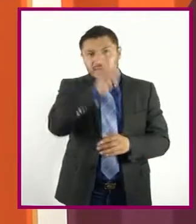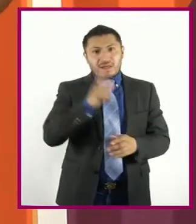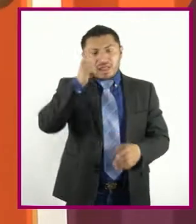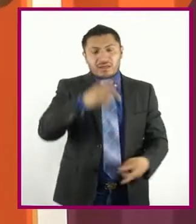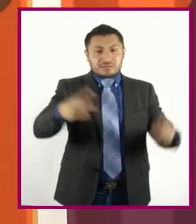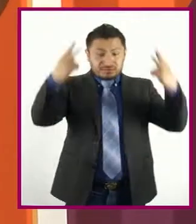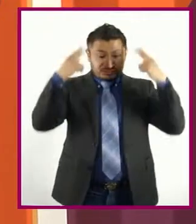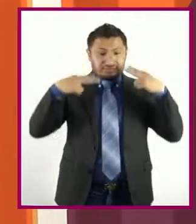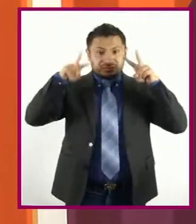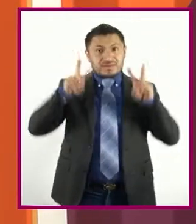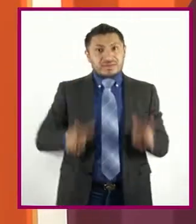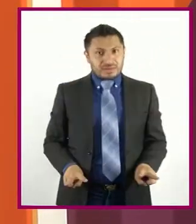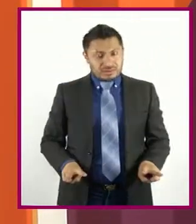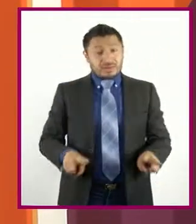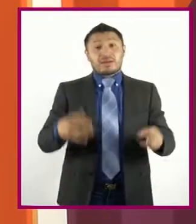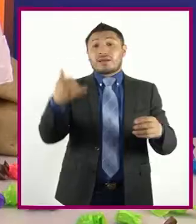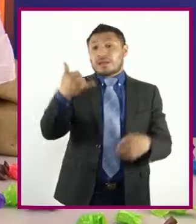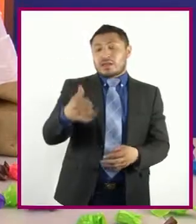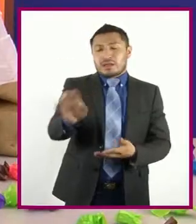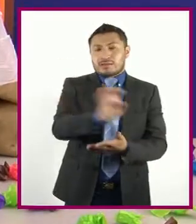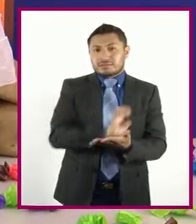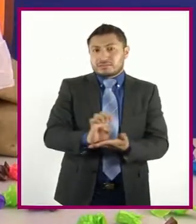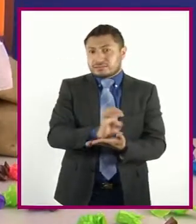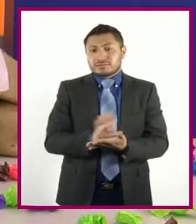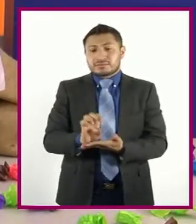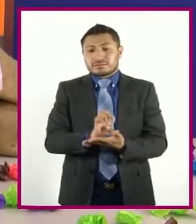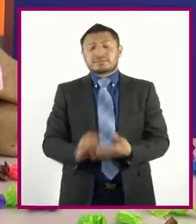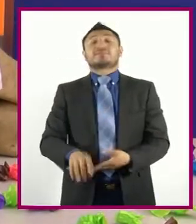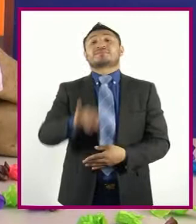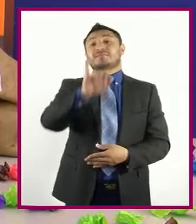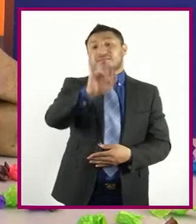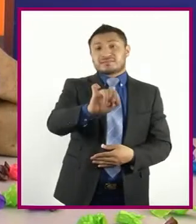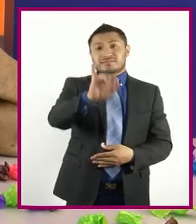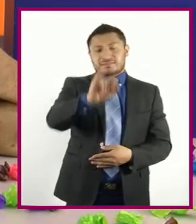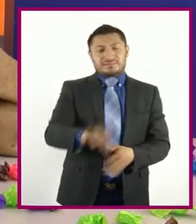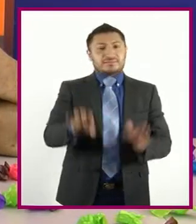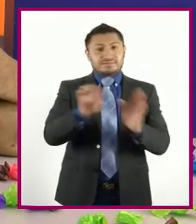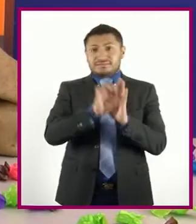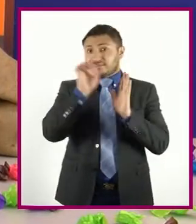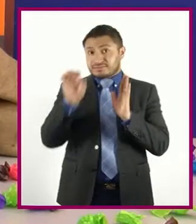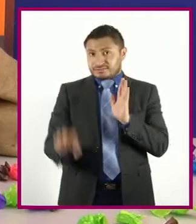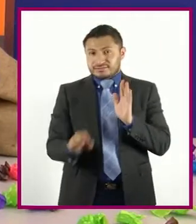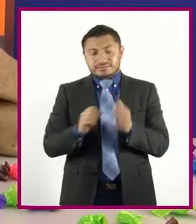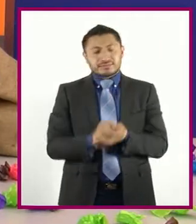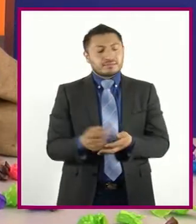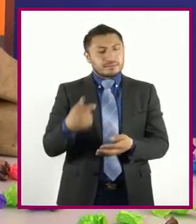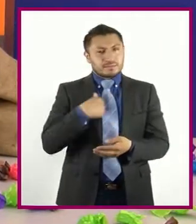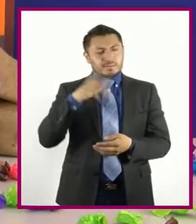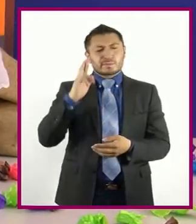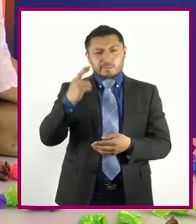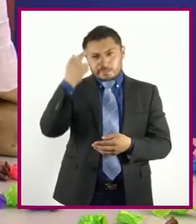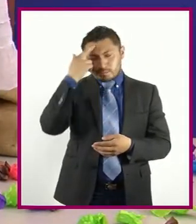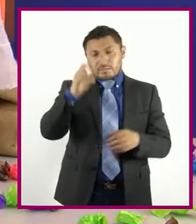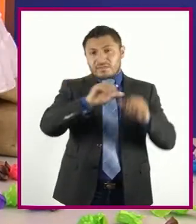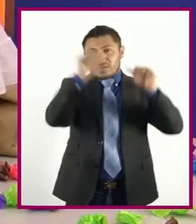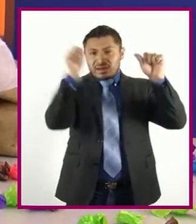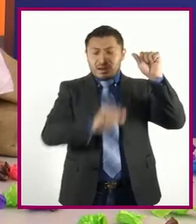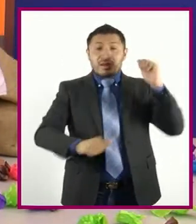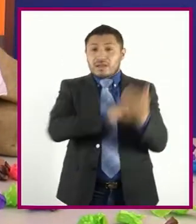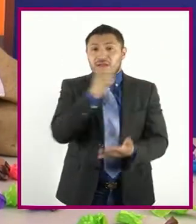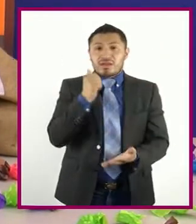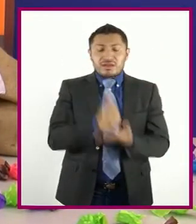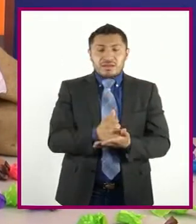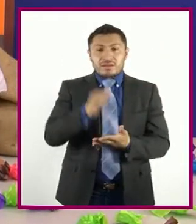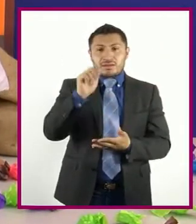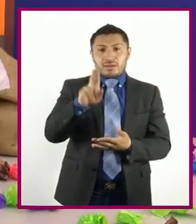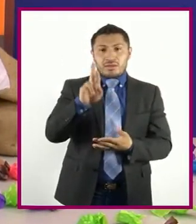visual Y escénicos Así es Por ejemplo Me viene a la mente El arte urbano Que se